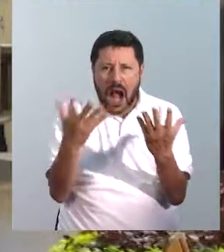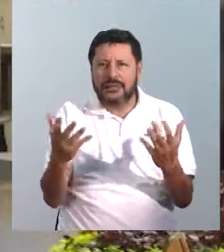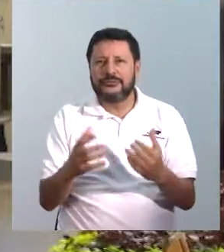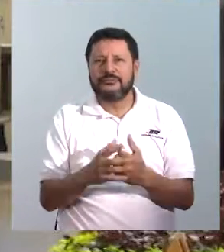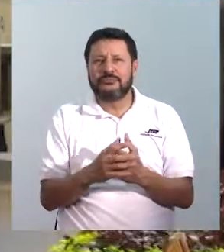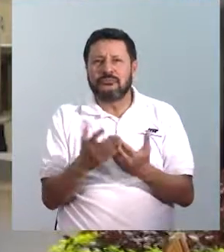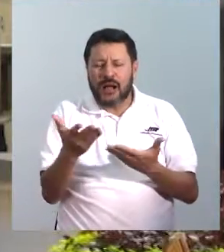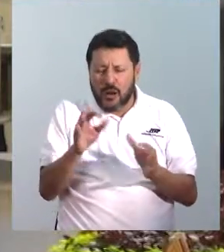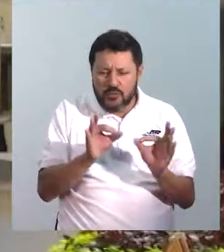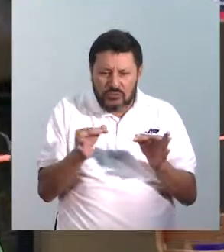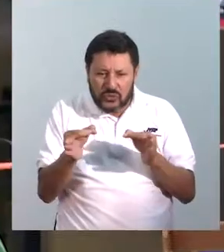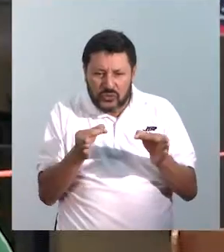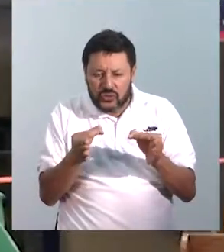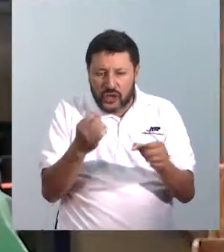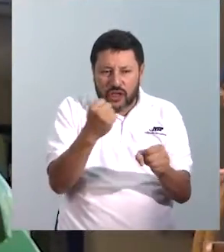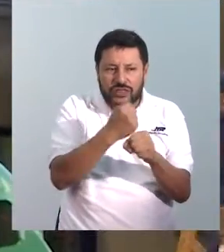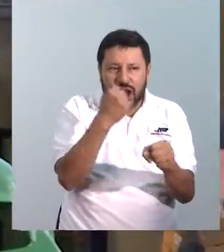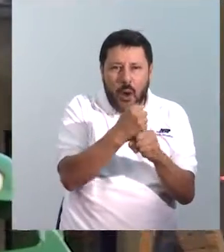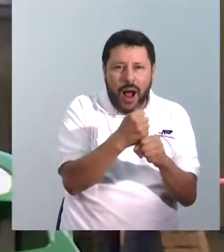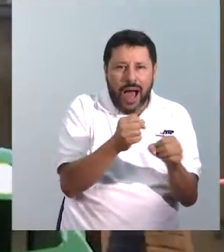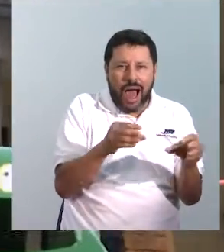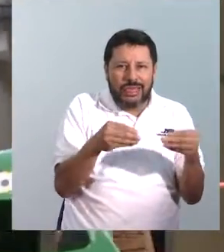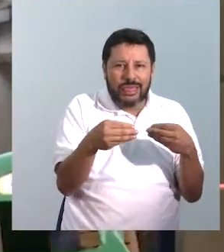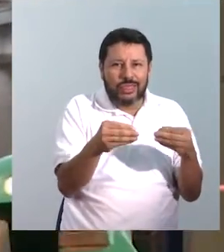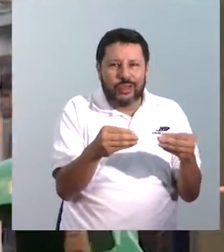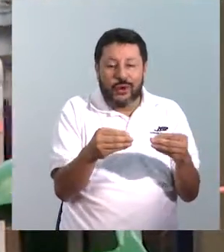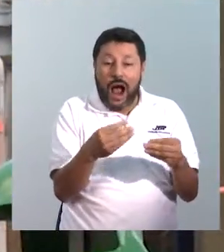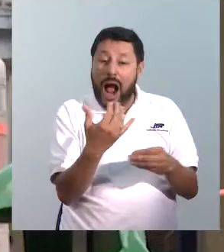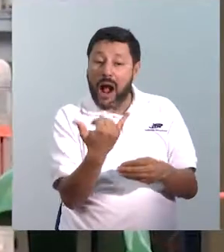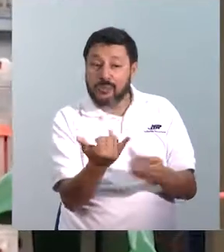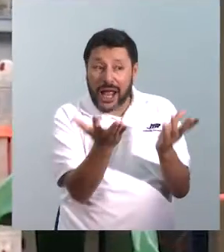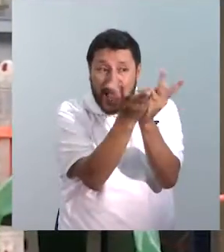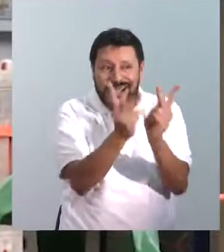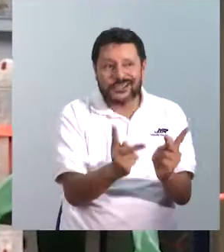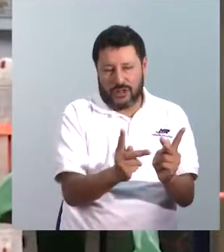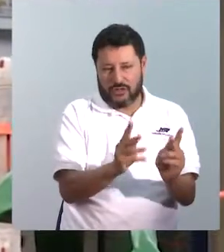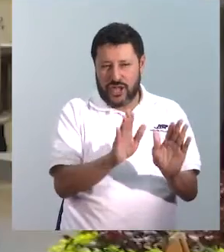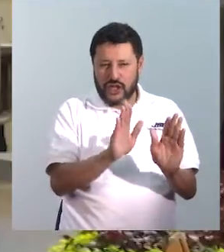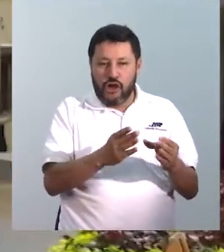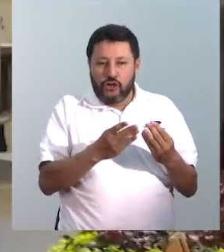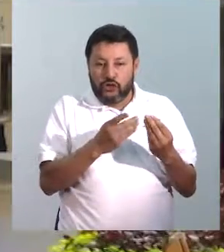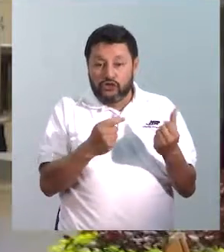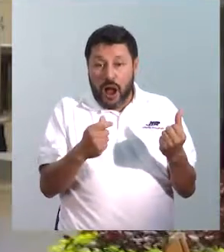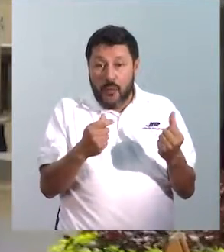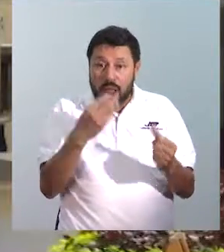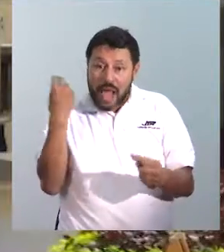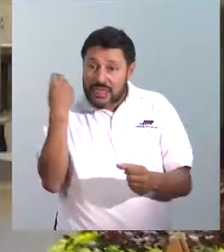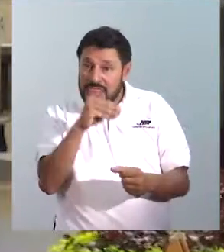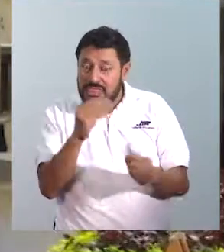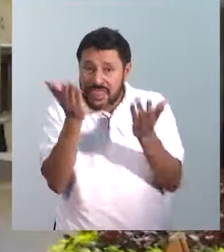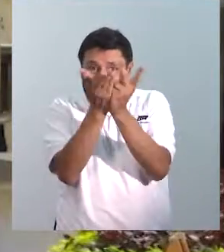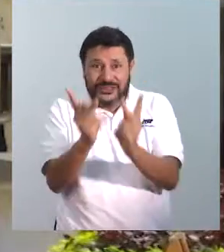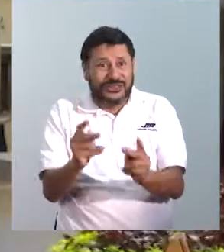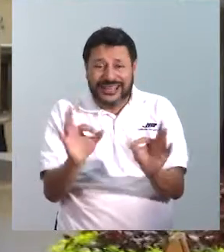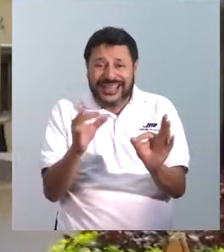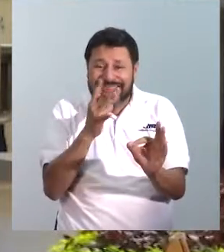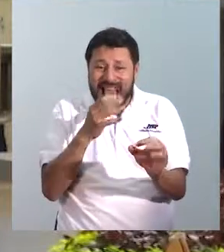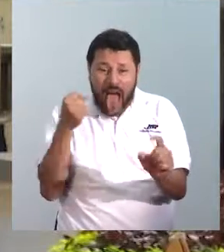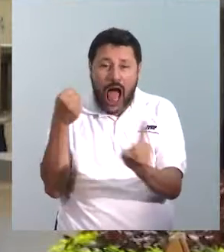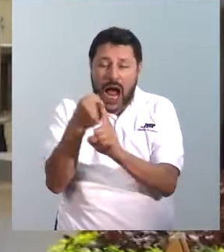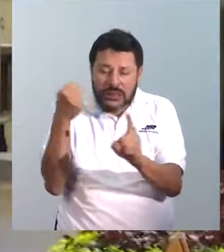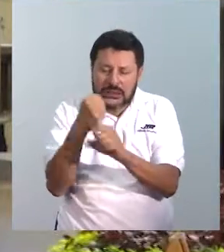trabajando en la medida que nos va permitiendo la academia ir